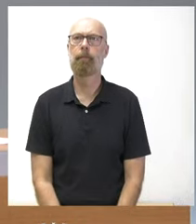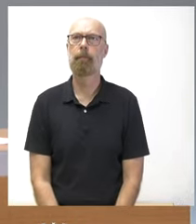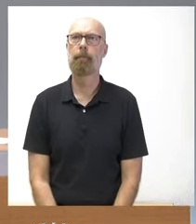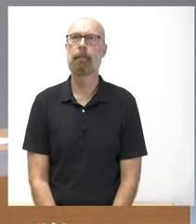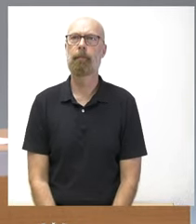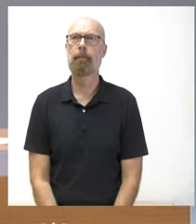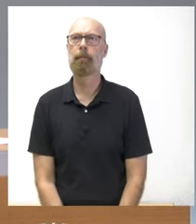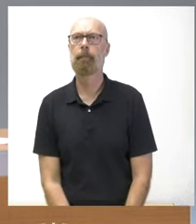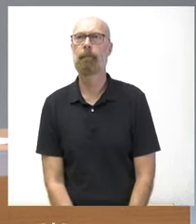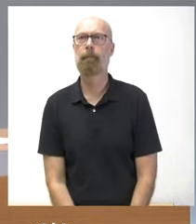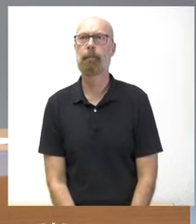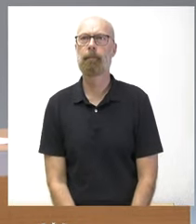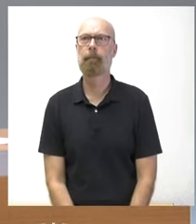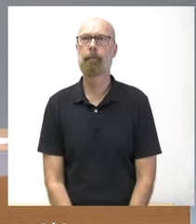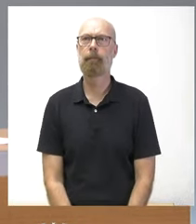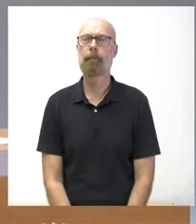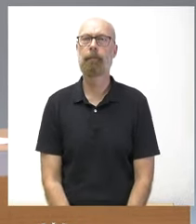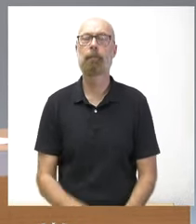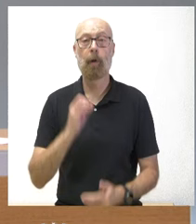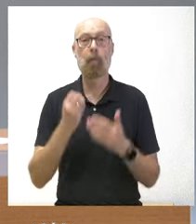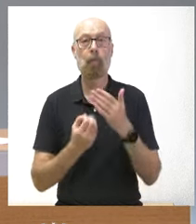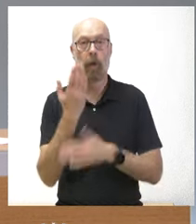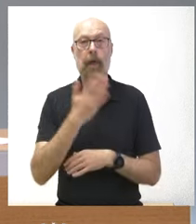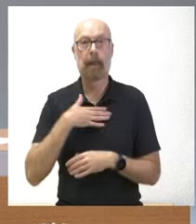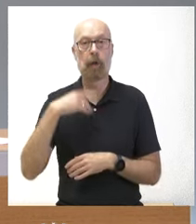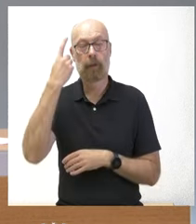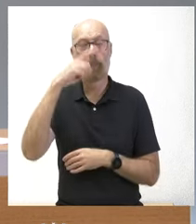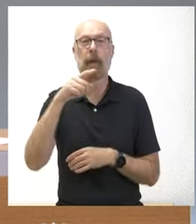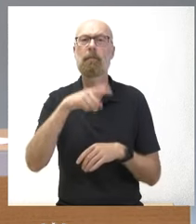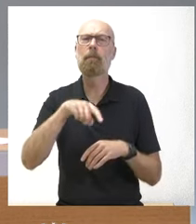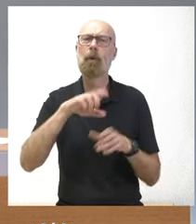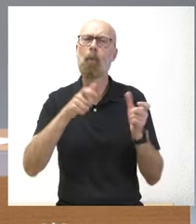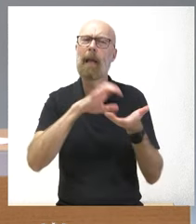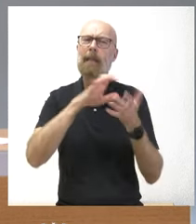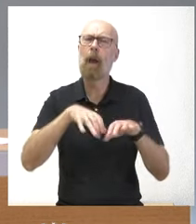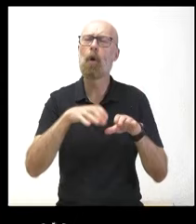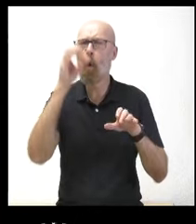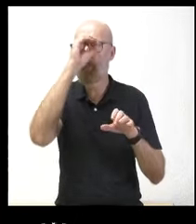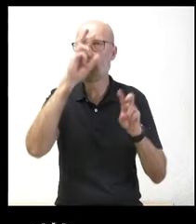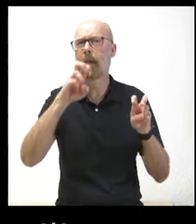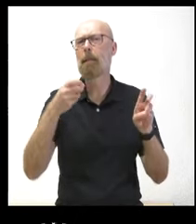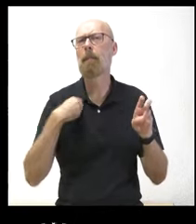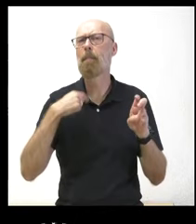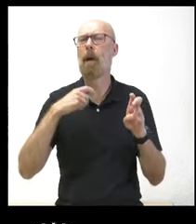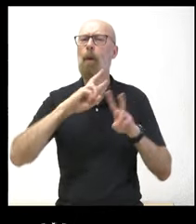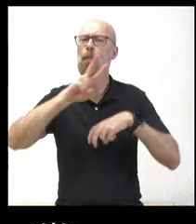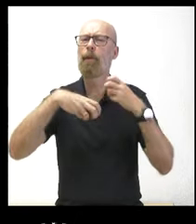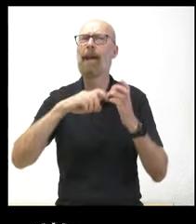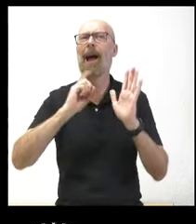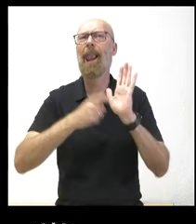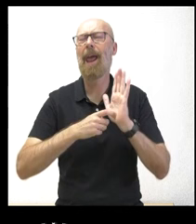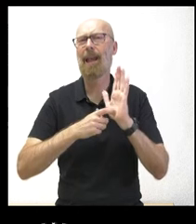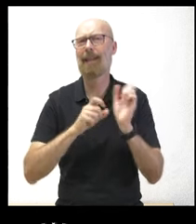Buenos días. Buenos días. Me gustaría saber, en materia de inmigración, cuál es la postura de la Junta sobre modificar la ley de extranjería para